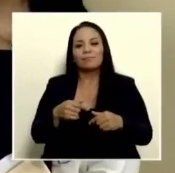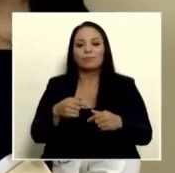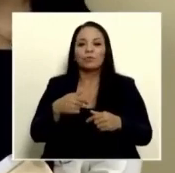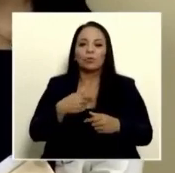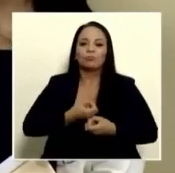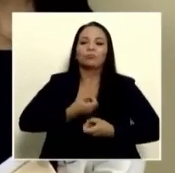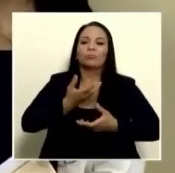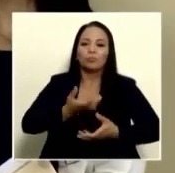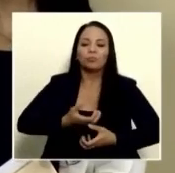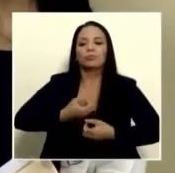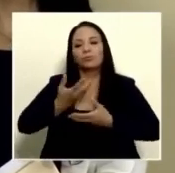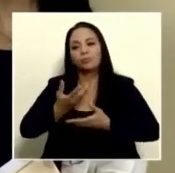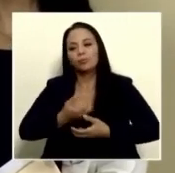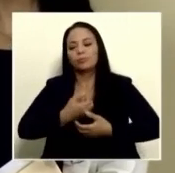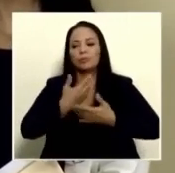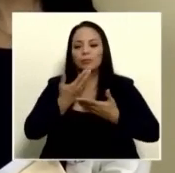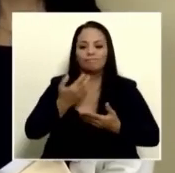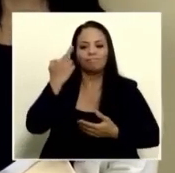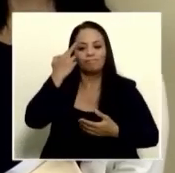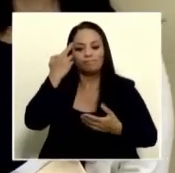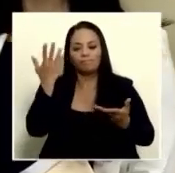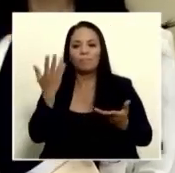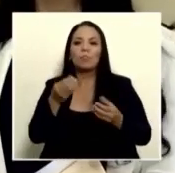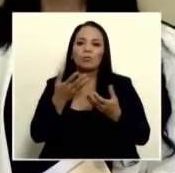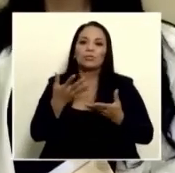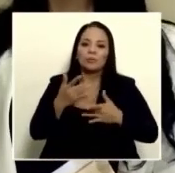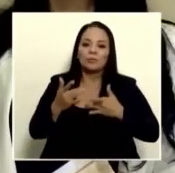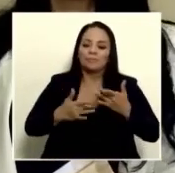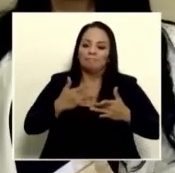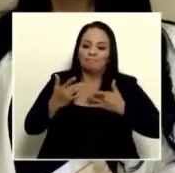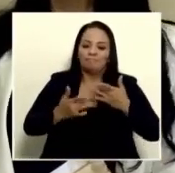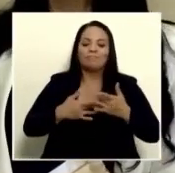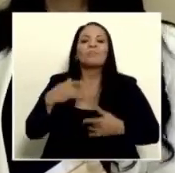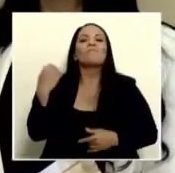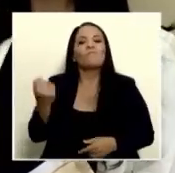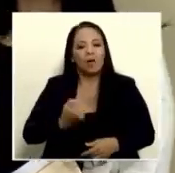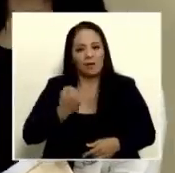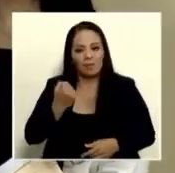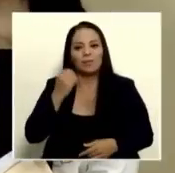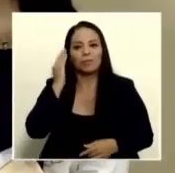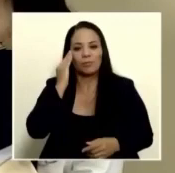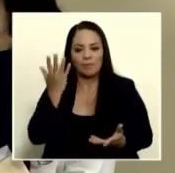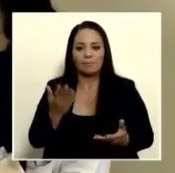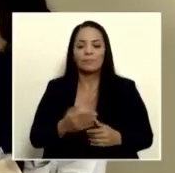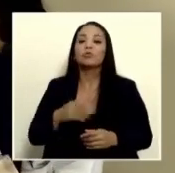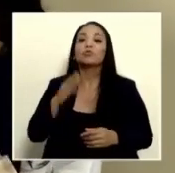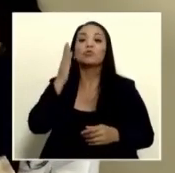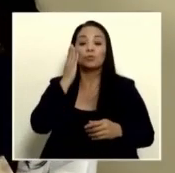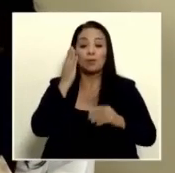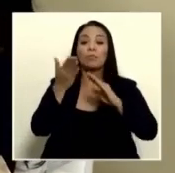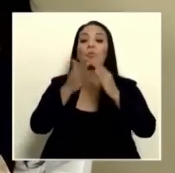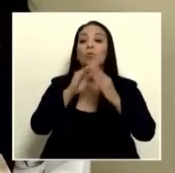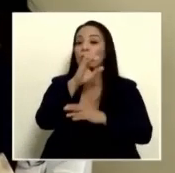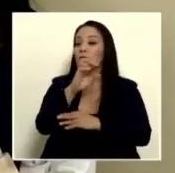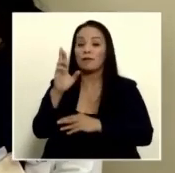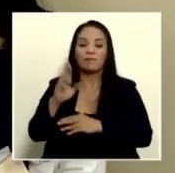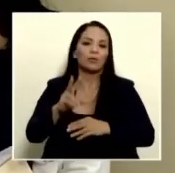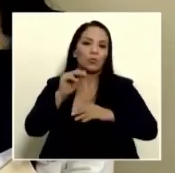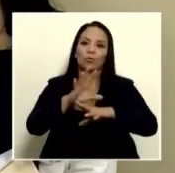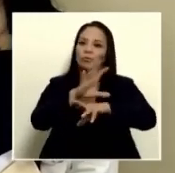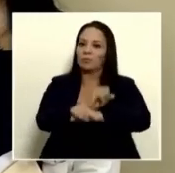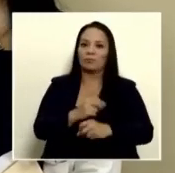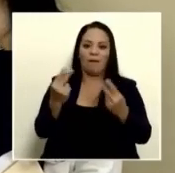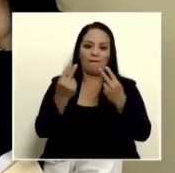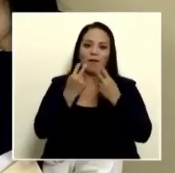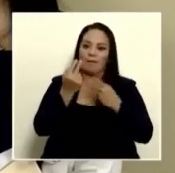expresiones y meditaciones pasionales fuertes yo sé que el pueblo de Costa Rica no está acostumbrado